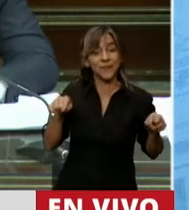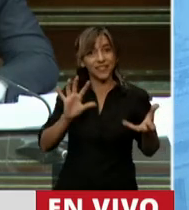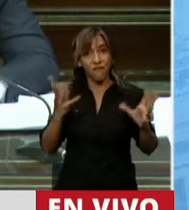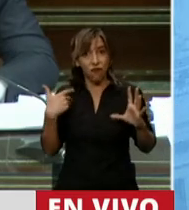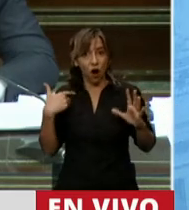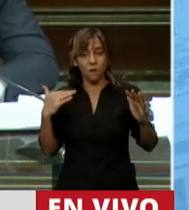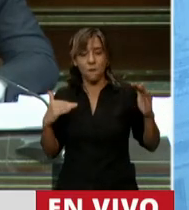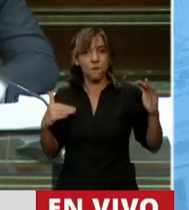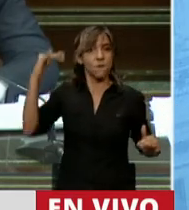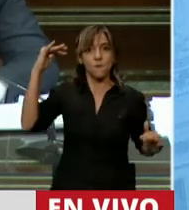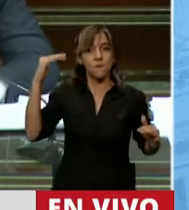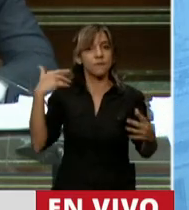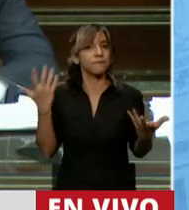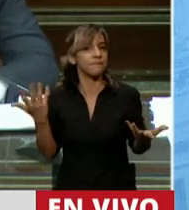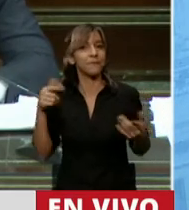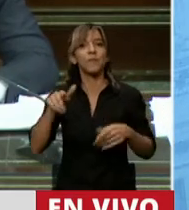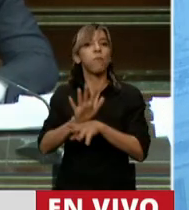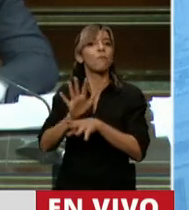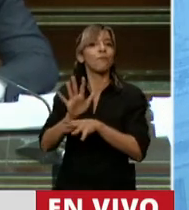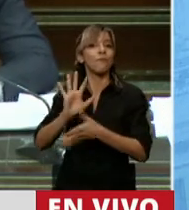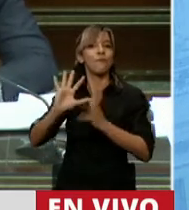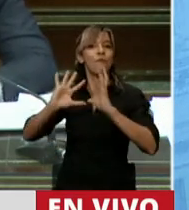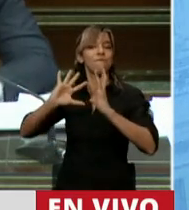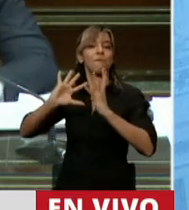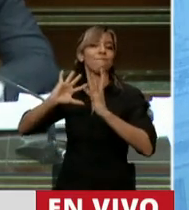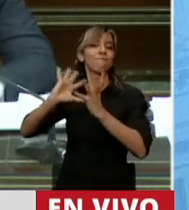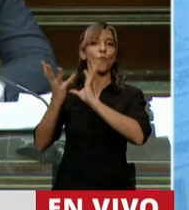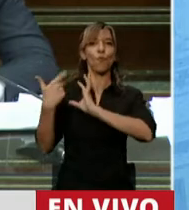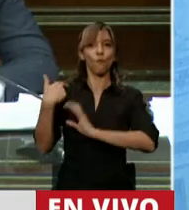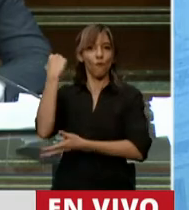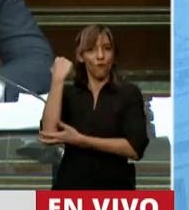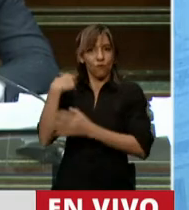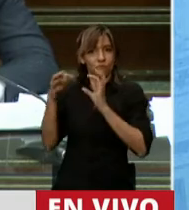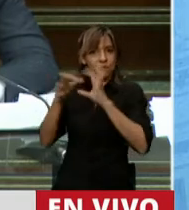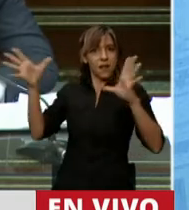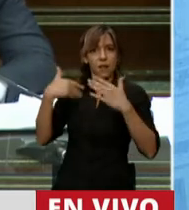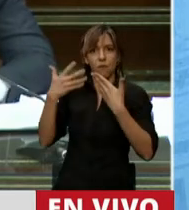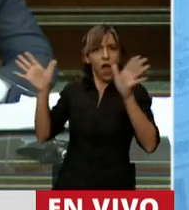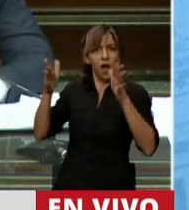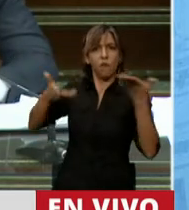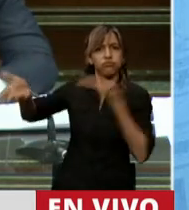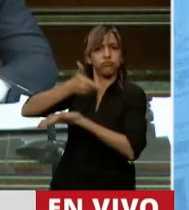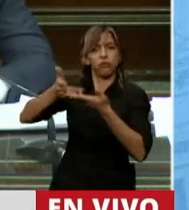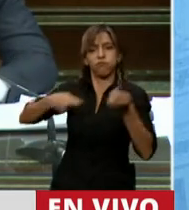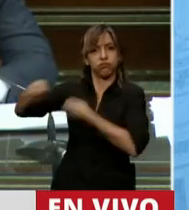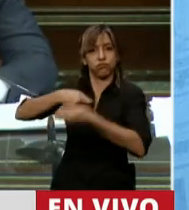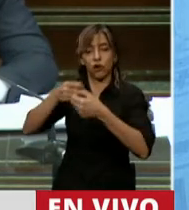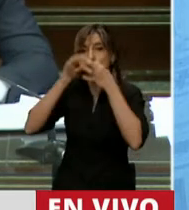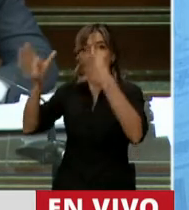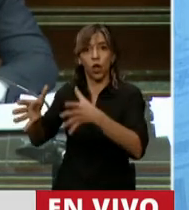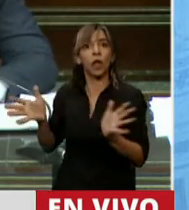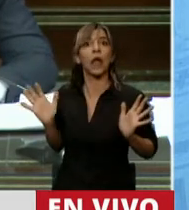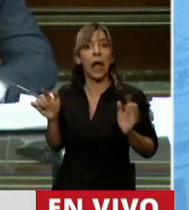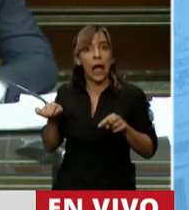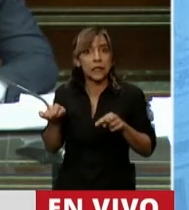que está libre, que está liberado, que no tiene control, vamos a seguir en una Argentina en donde nos vamos a encontrar que cada